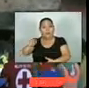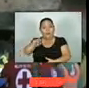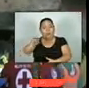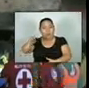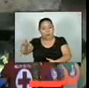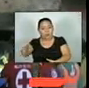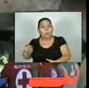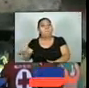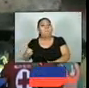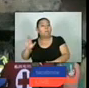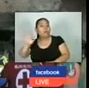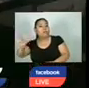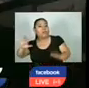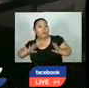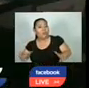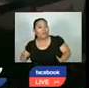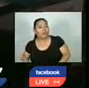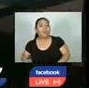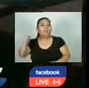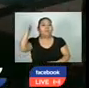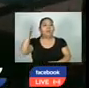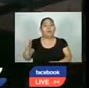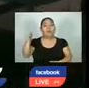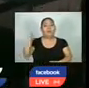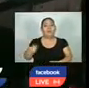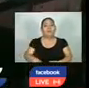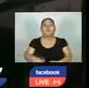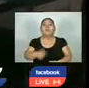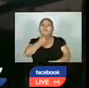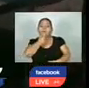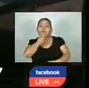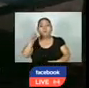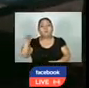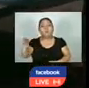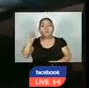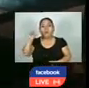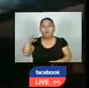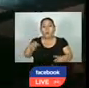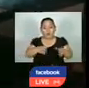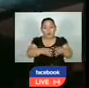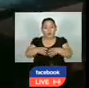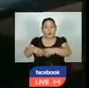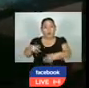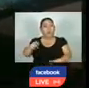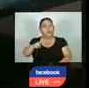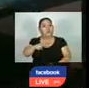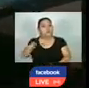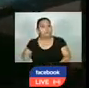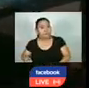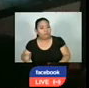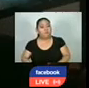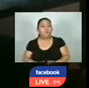organismo estatal de ferrocarriles de Grecia. Señalaron dos bufetes de abogados en Atenas.